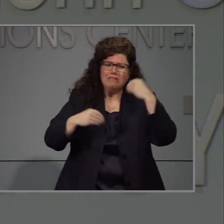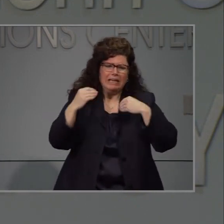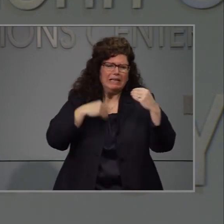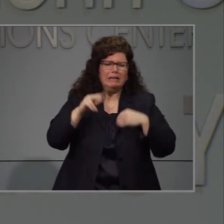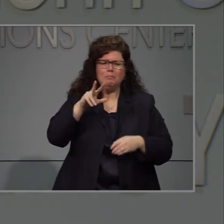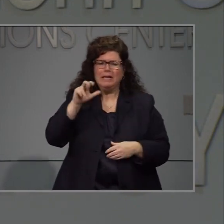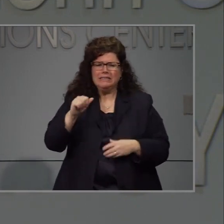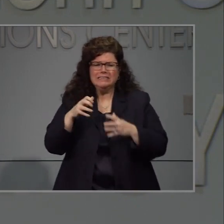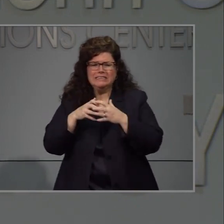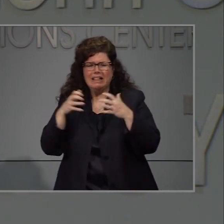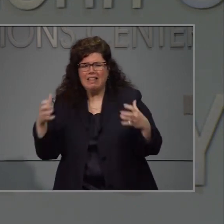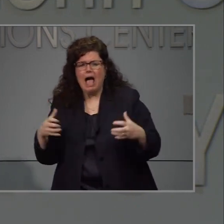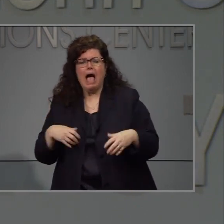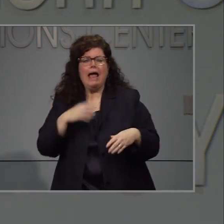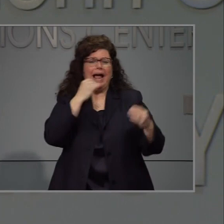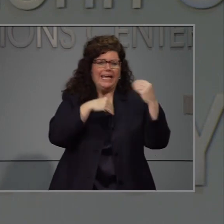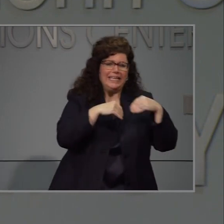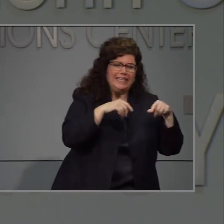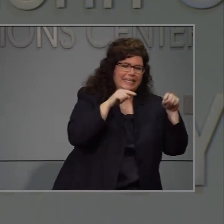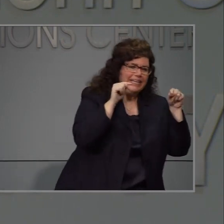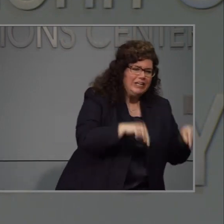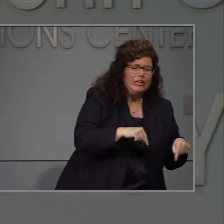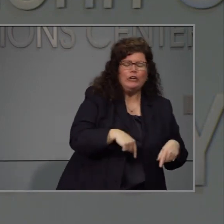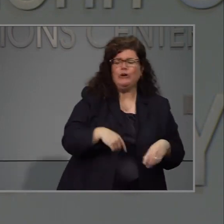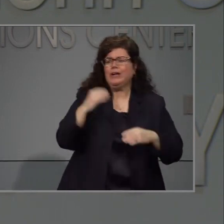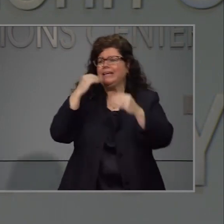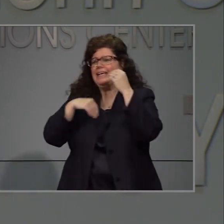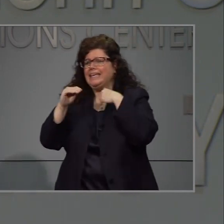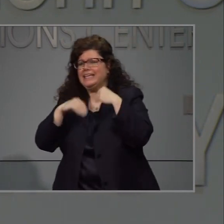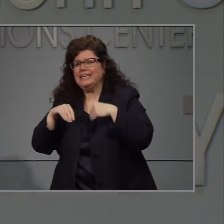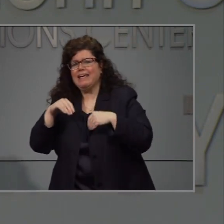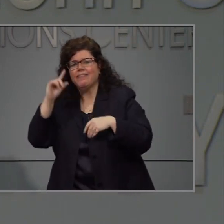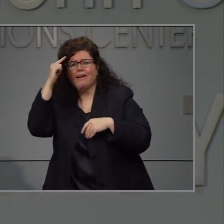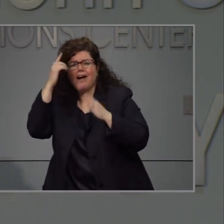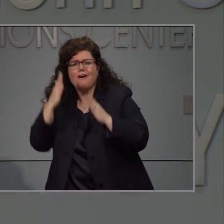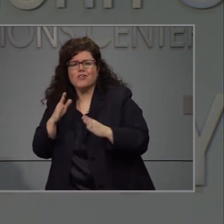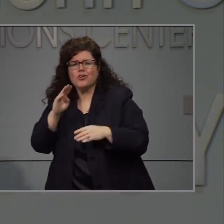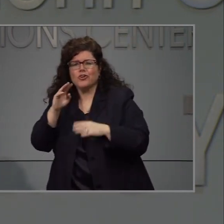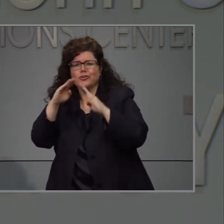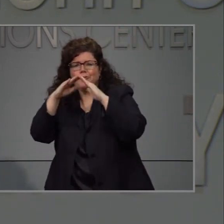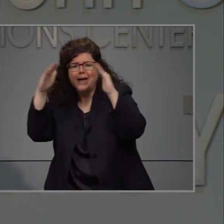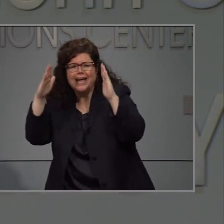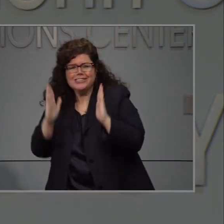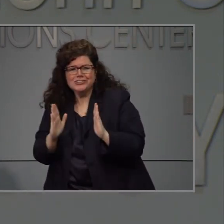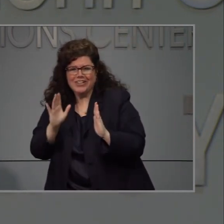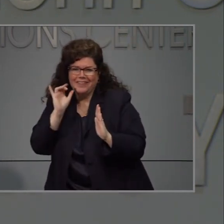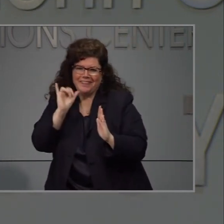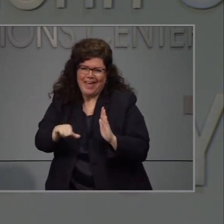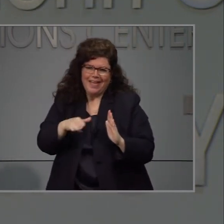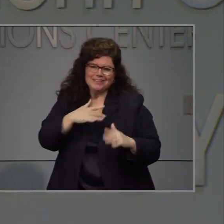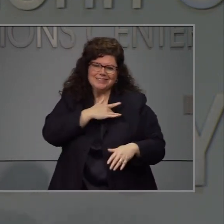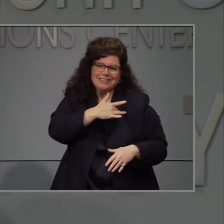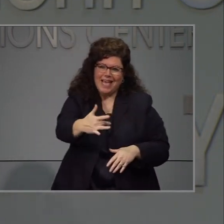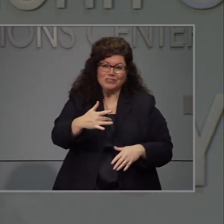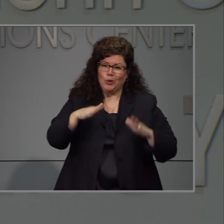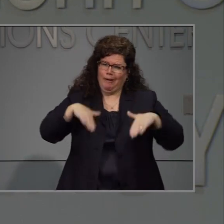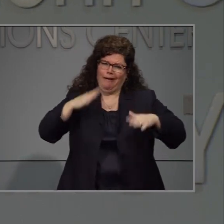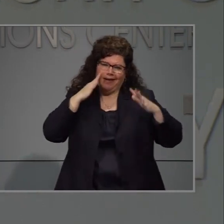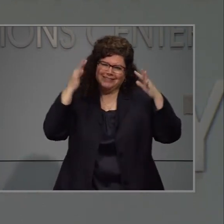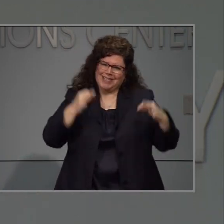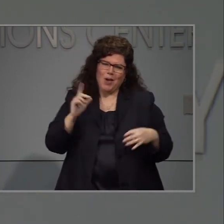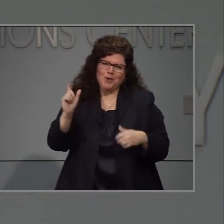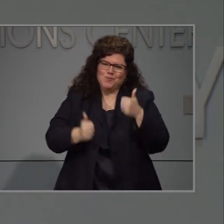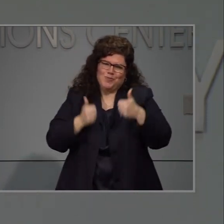comido aquí mucha pizza entonces yo creo que no va a ser un look una pizzería, pero todavía mi esposa y yo estamos por decidir